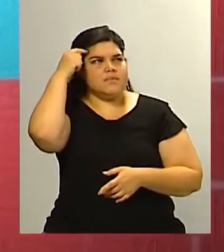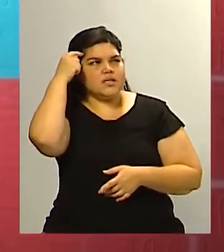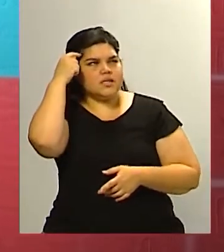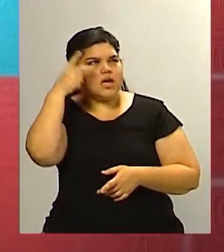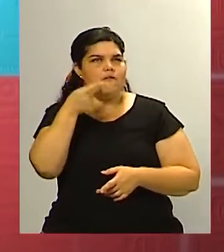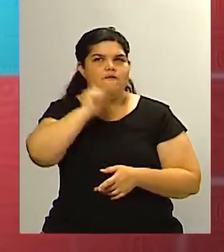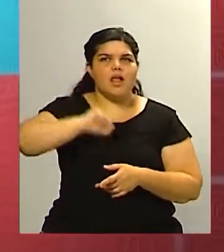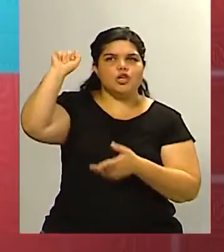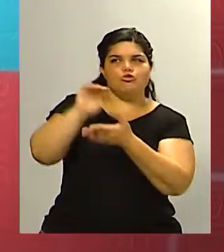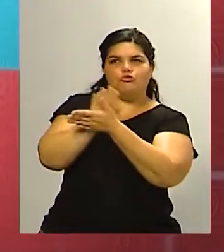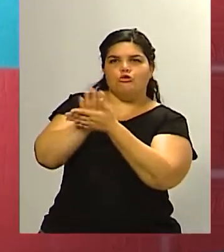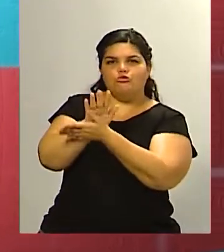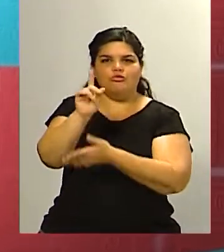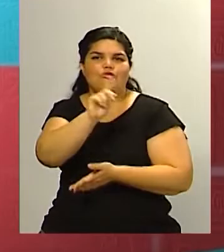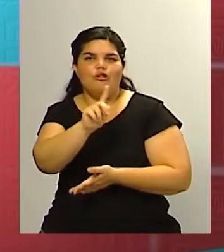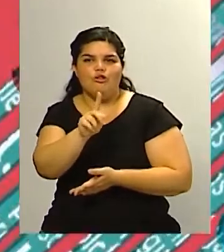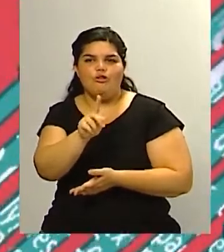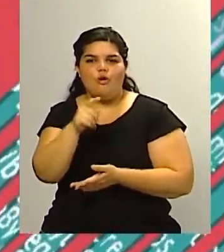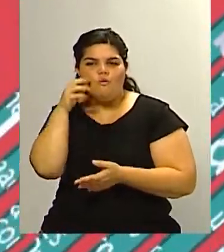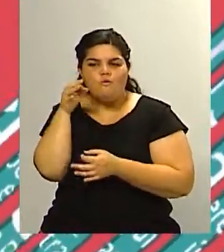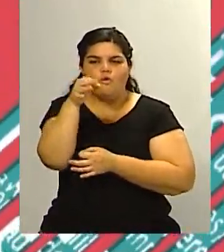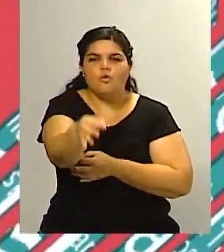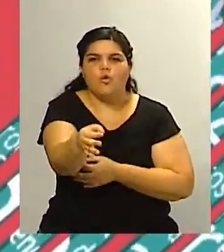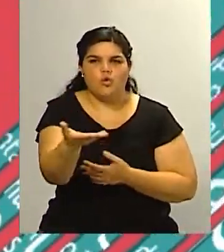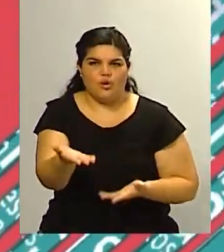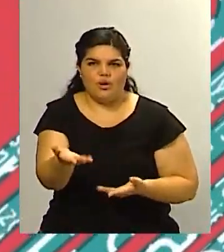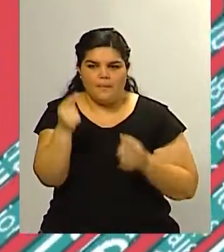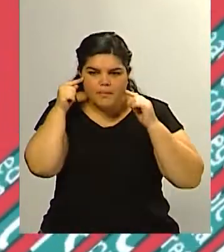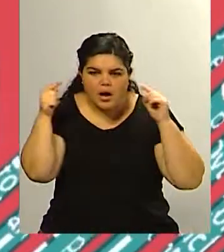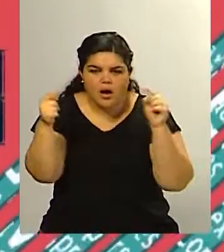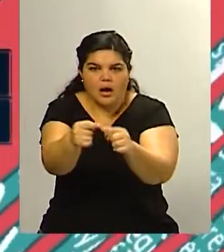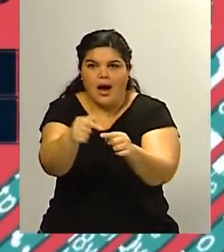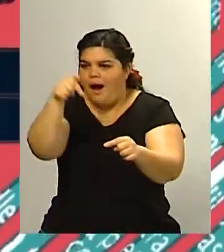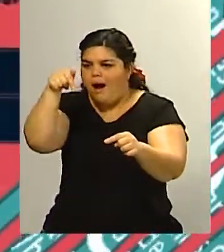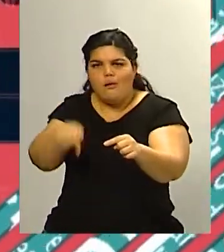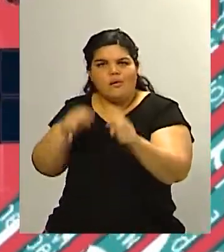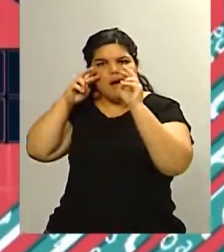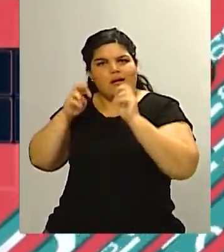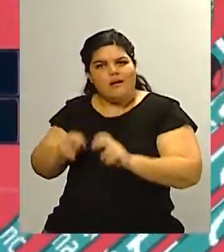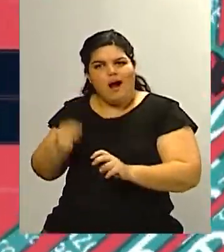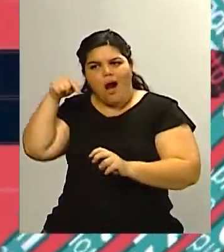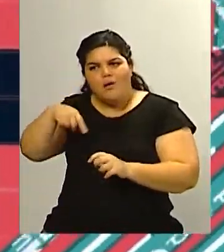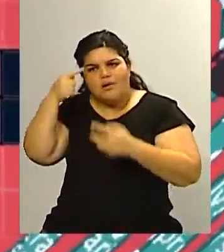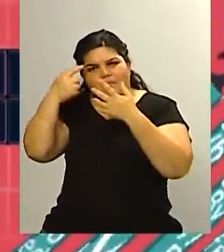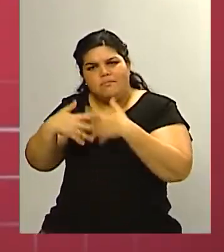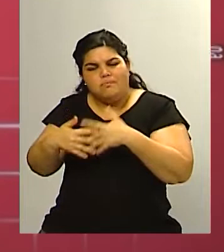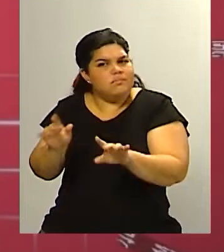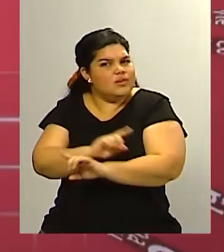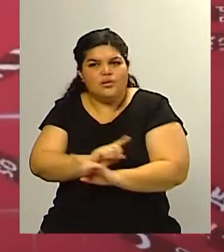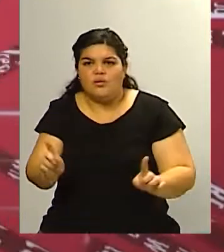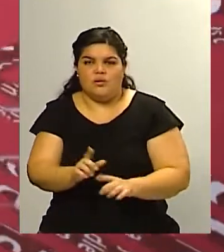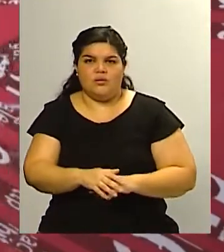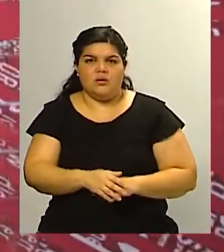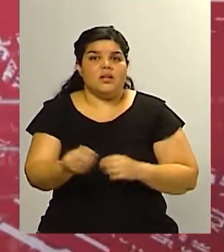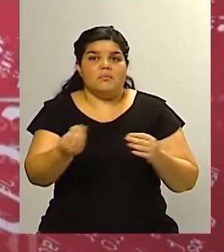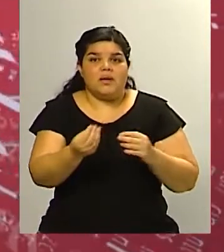pensando en las candidaturas y esto me parece que es un enorme defecto de este sistema en el cual la gente tiene su propia agenda